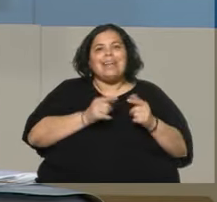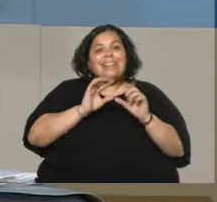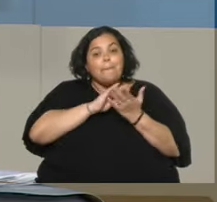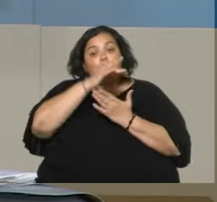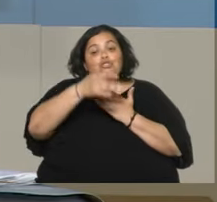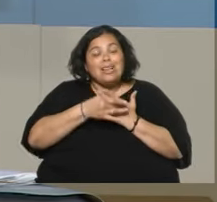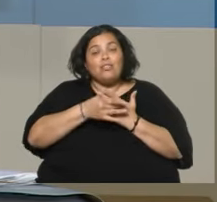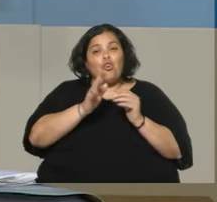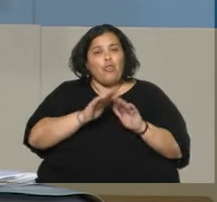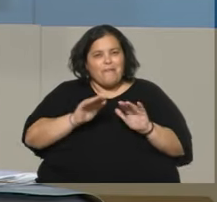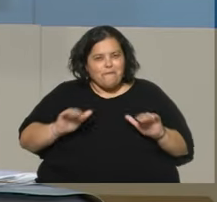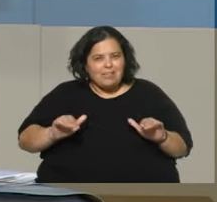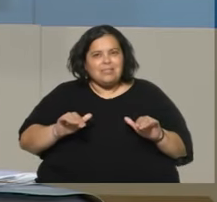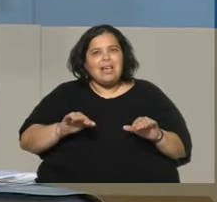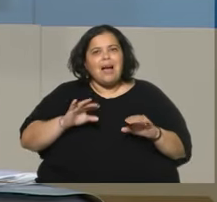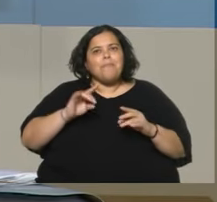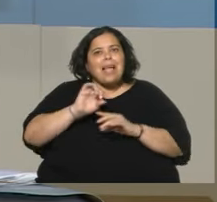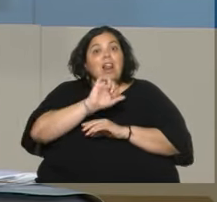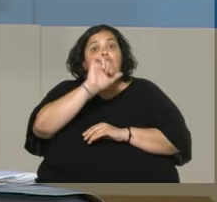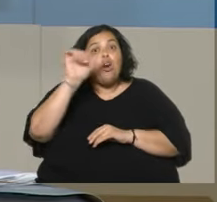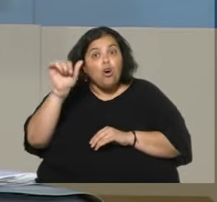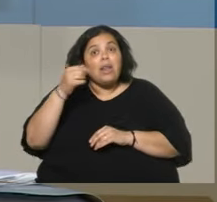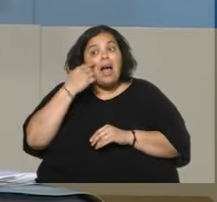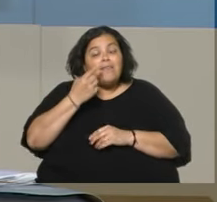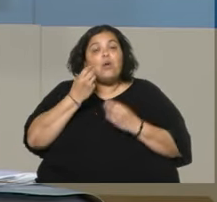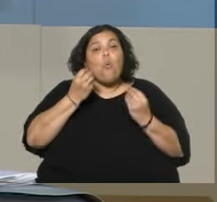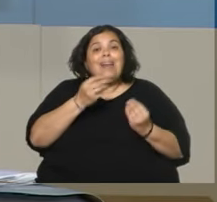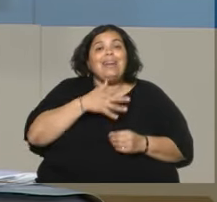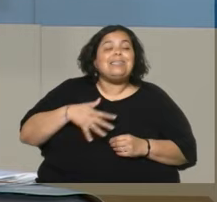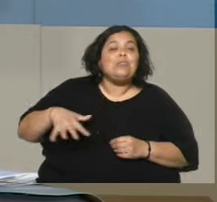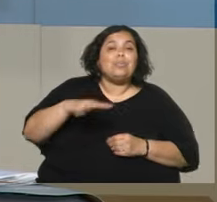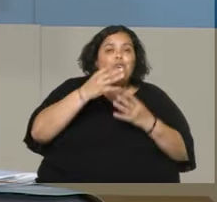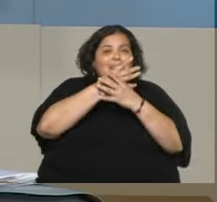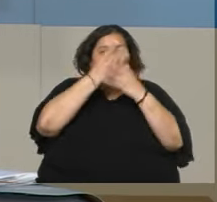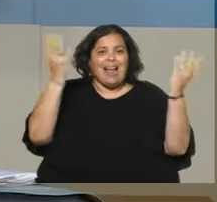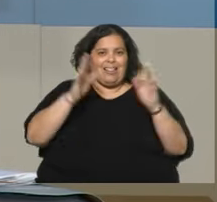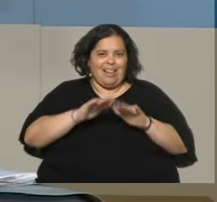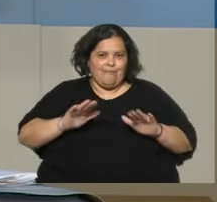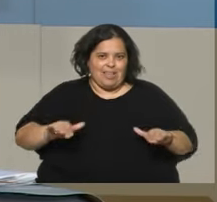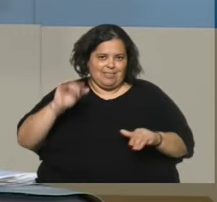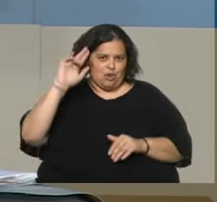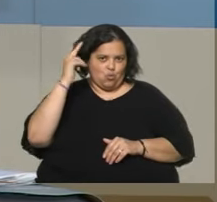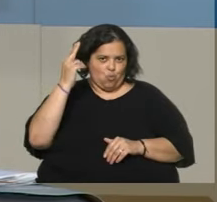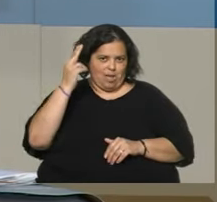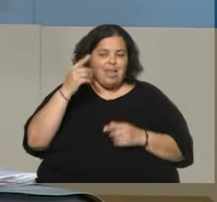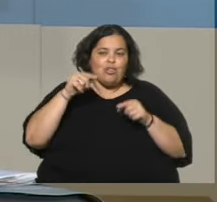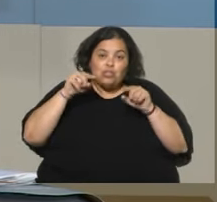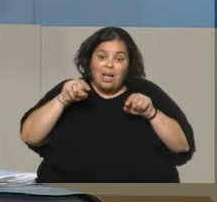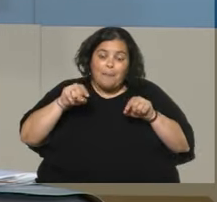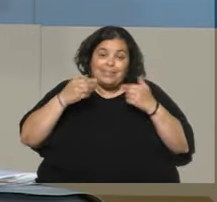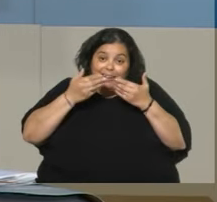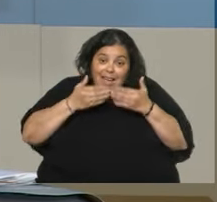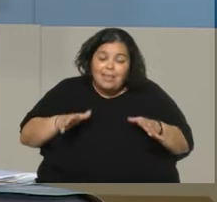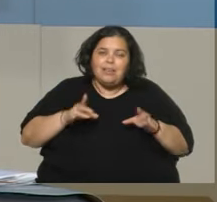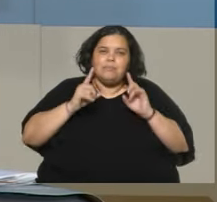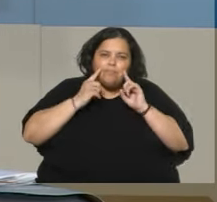tener bien claro cuál es la situación de la infancia en el Uruguay y en función de eso se van haciendo acciones presupuestales